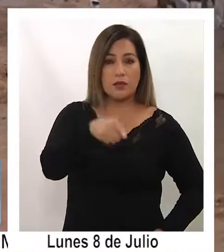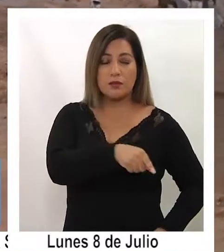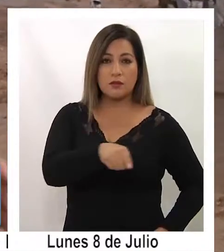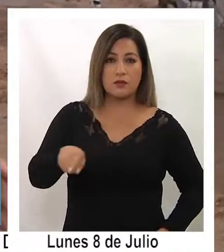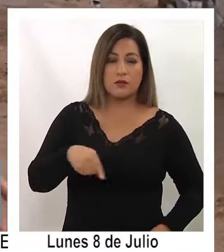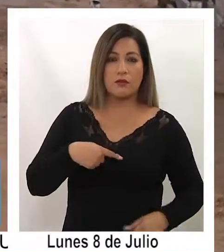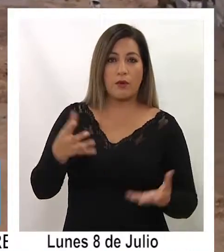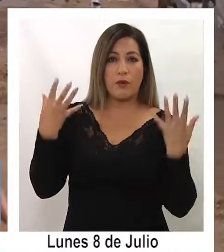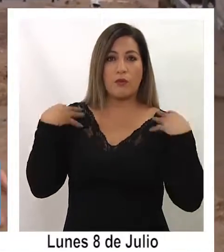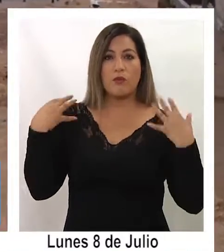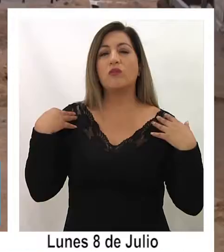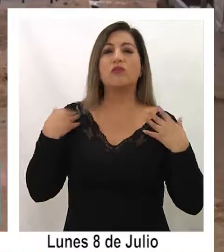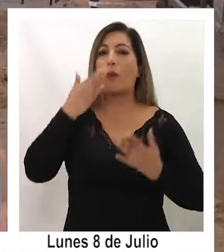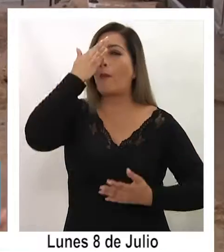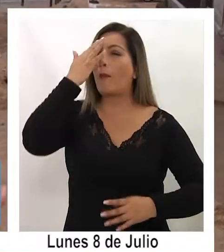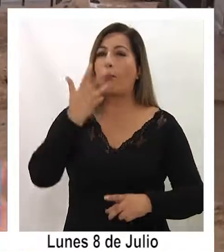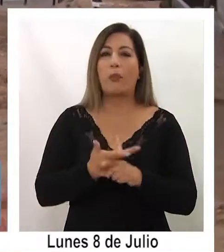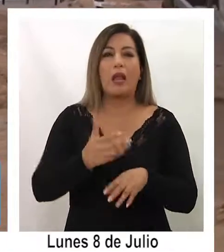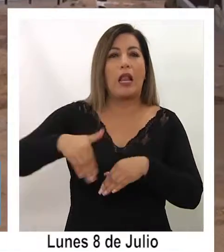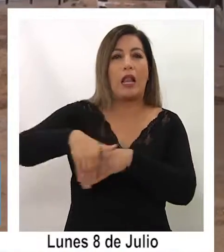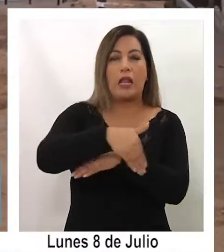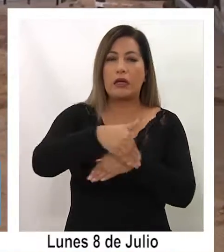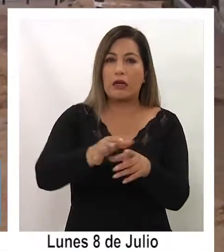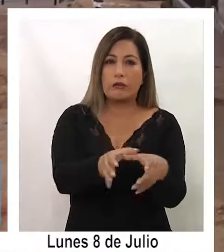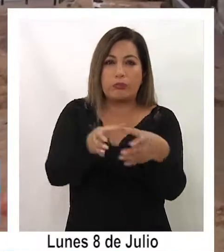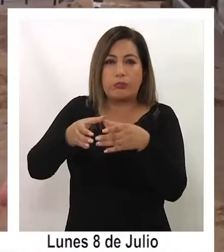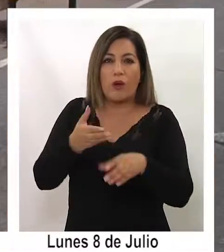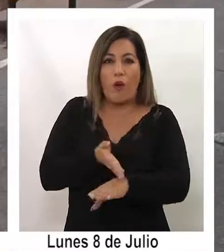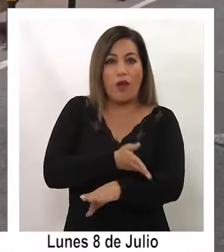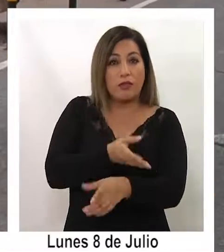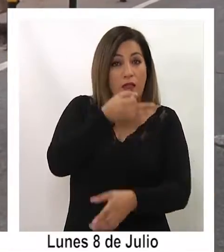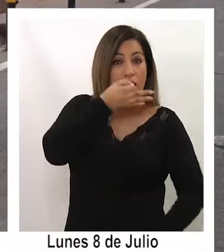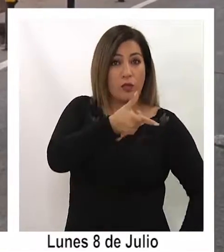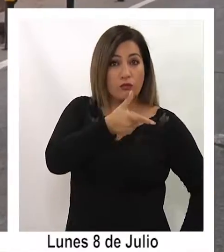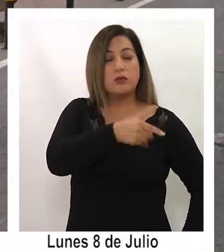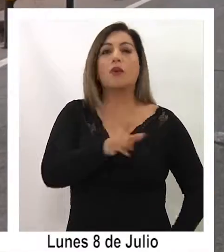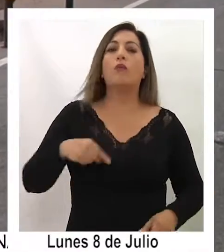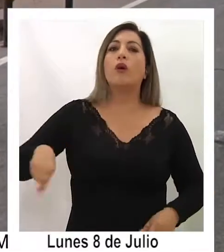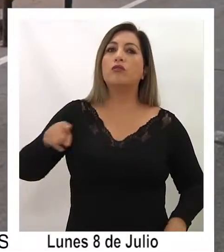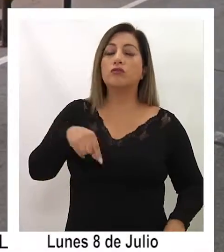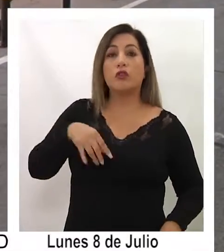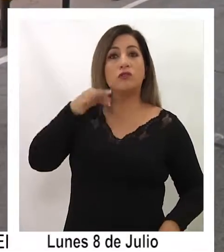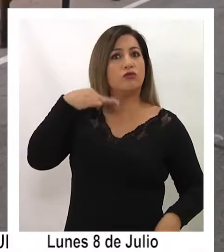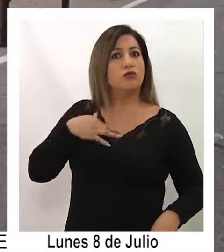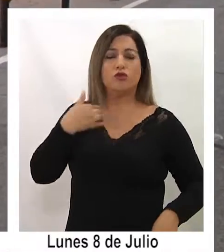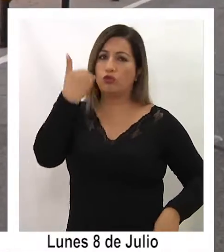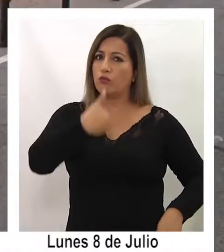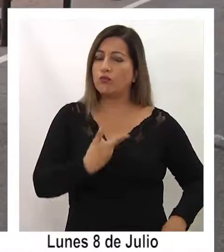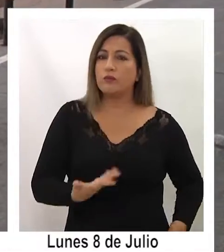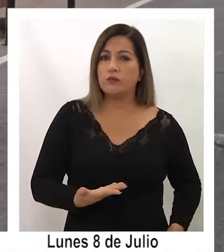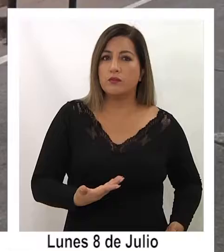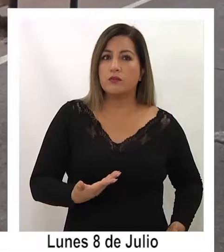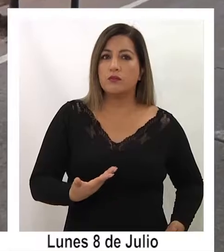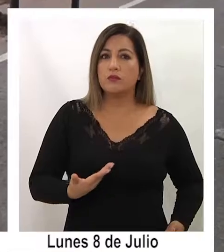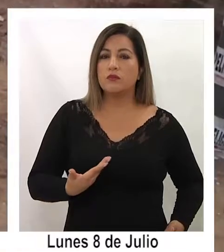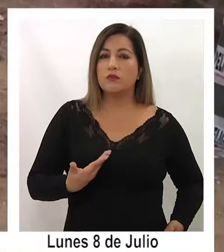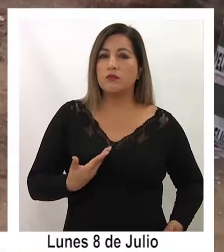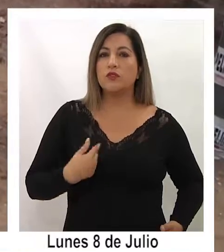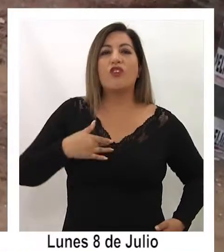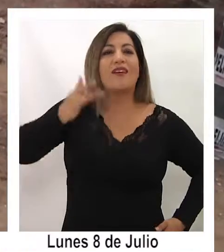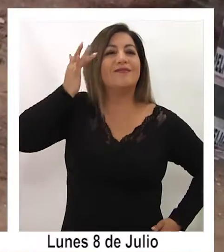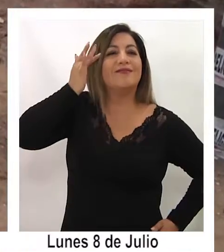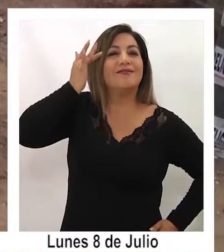supuestos malestados que han sido denunciados. Porque aquí, como yo ya soy arcio